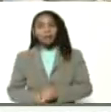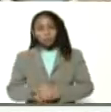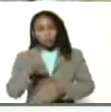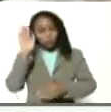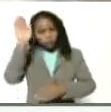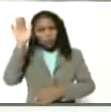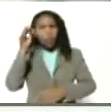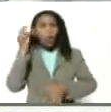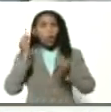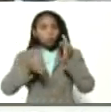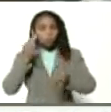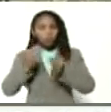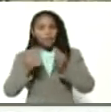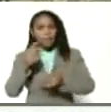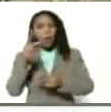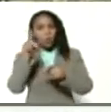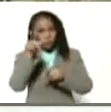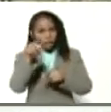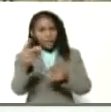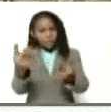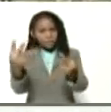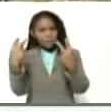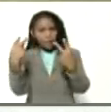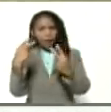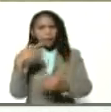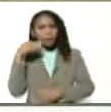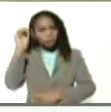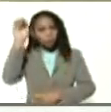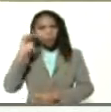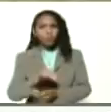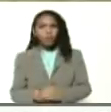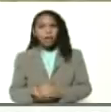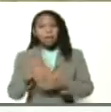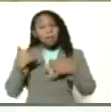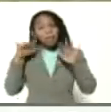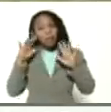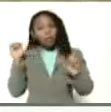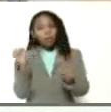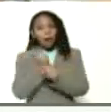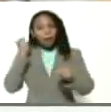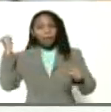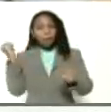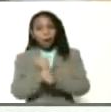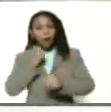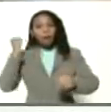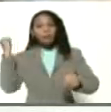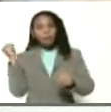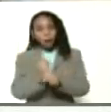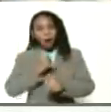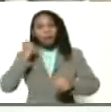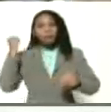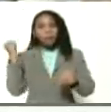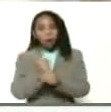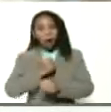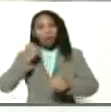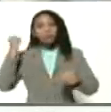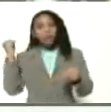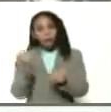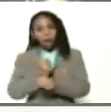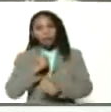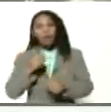ustedes la verán y mientras tanto a trabajar trabajar trabajar trabajar